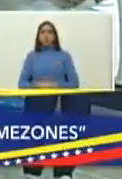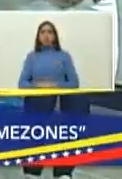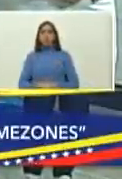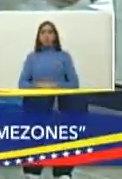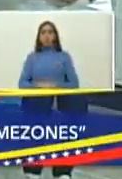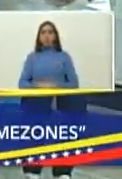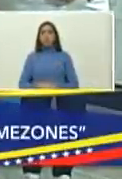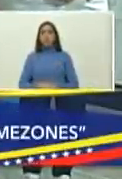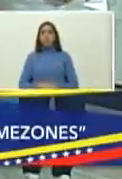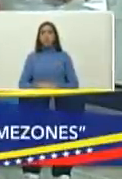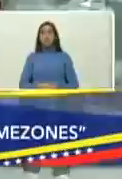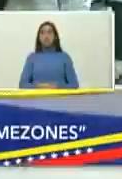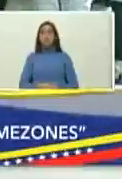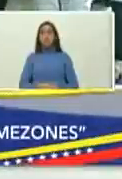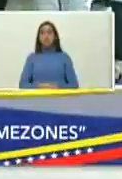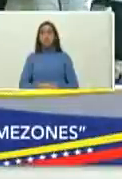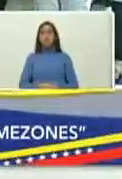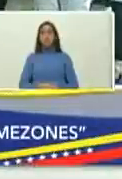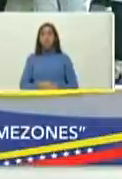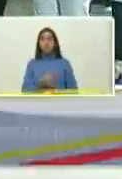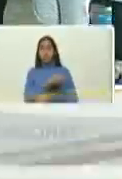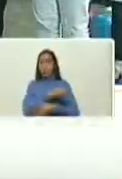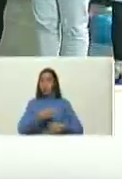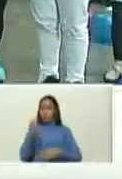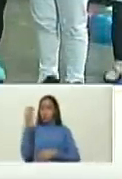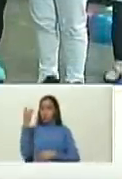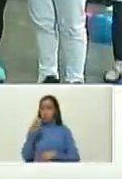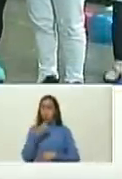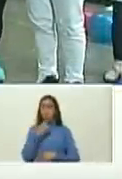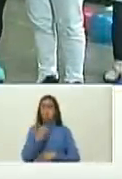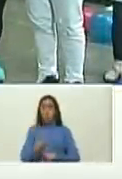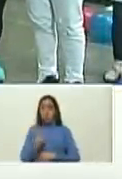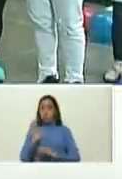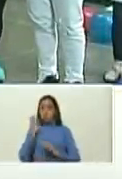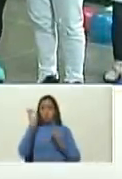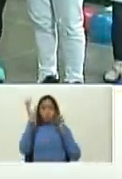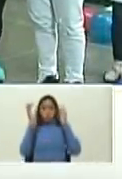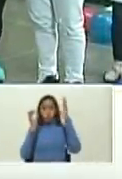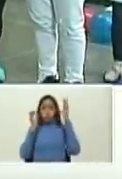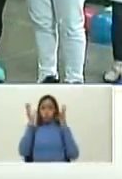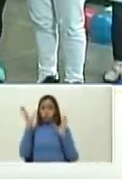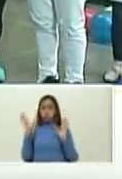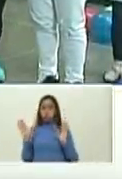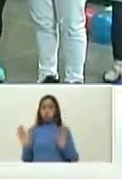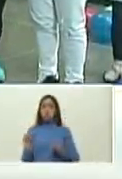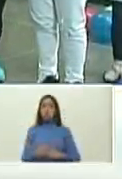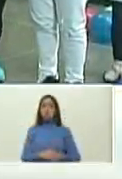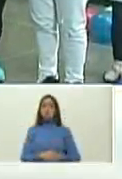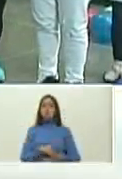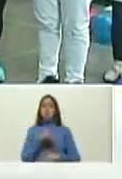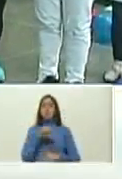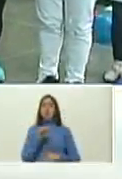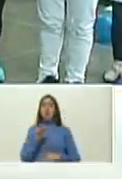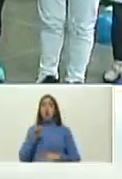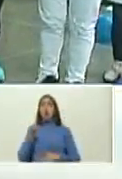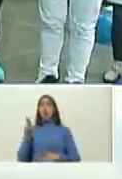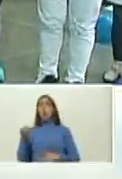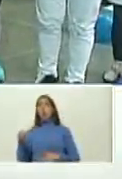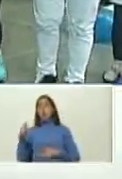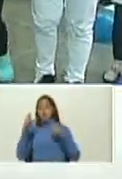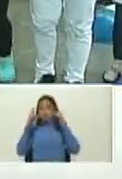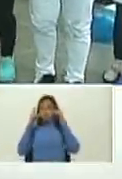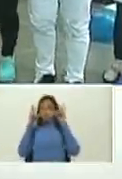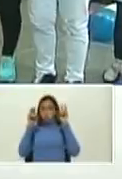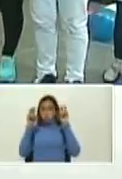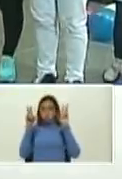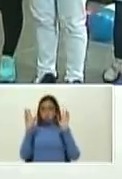bueno excelente tremendas palabras Naún está inspirado Naún con esos lentes nuevos ahora